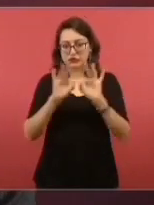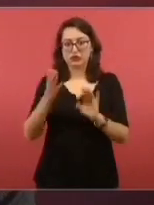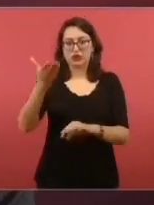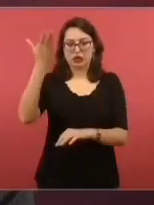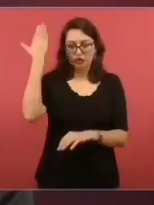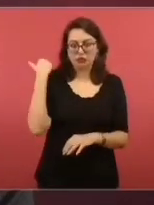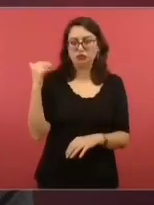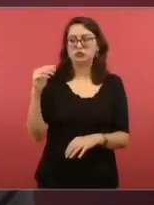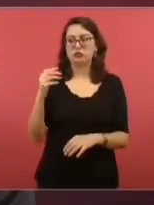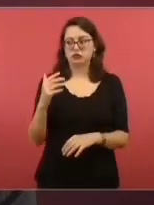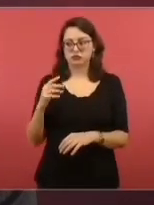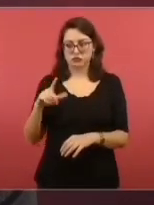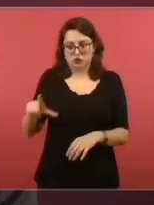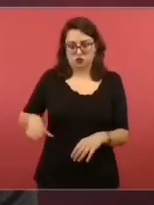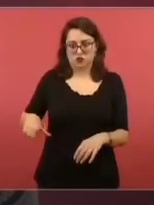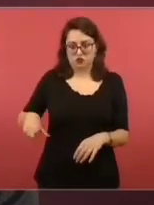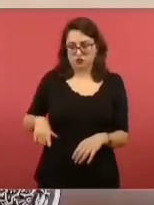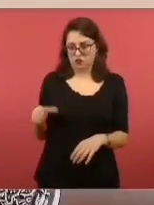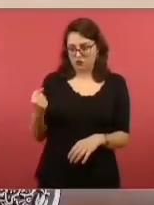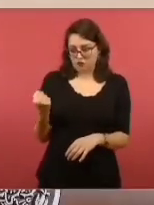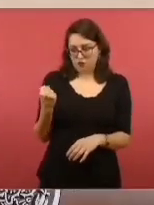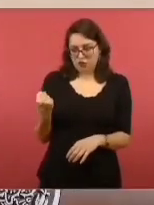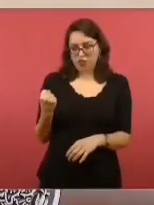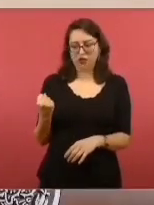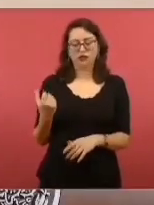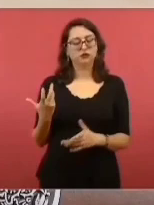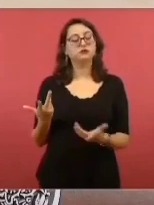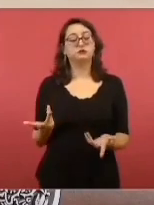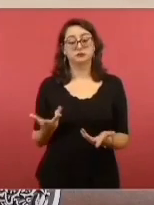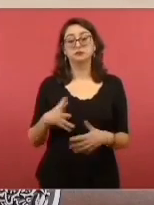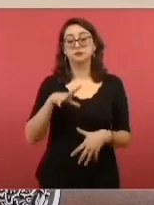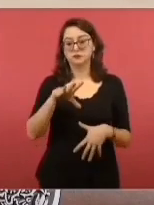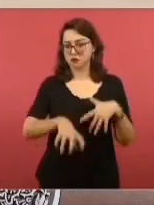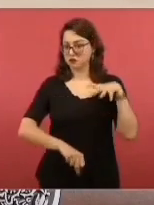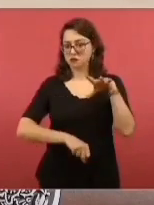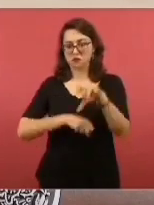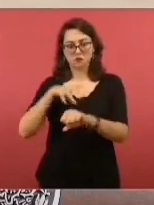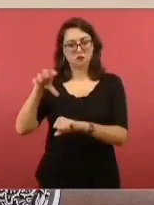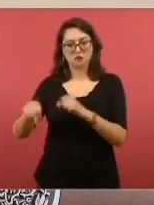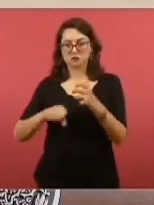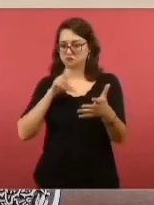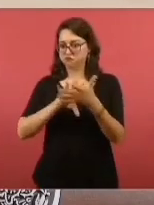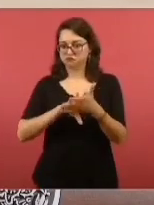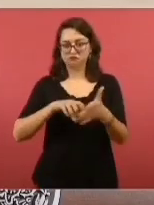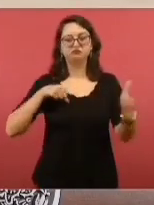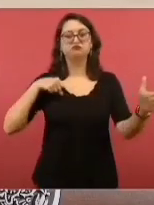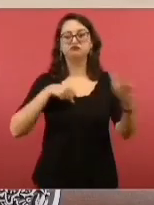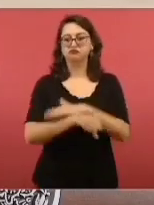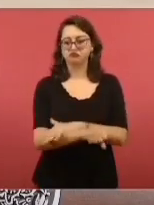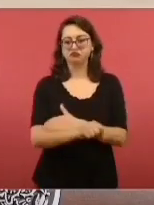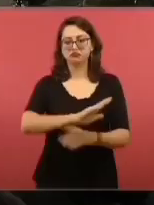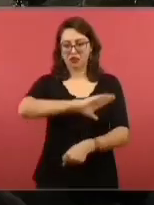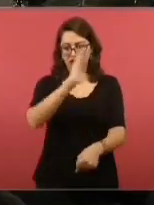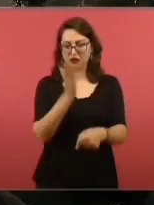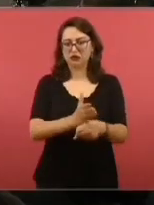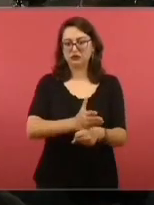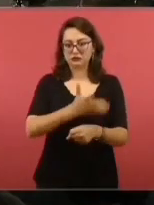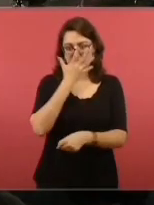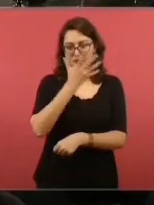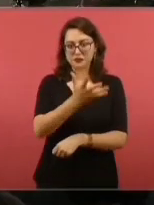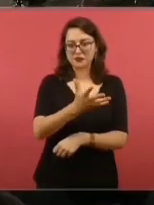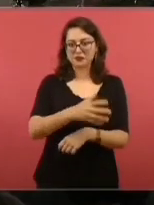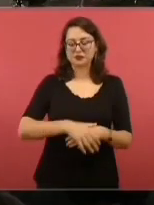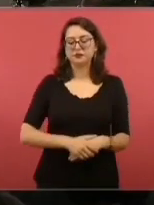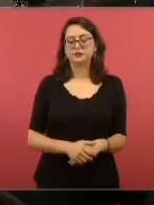funcionarios públicos, no hay impunidad y se está